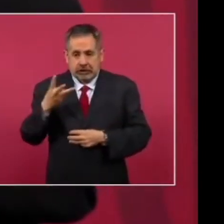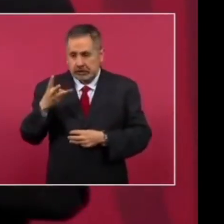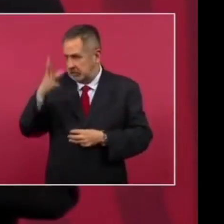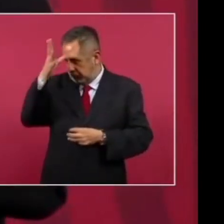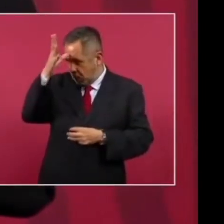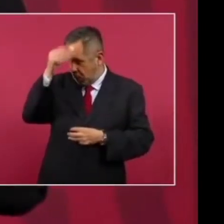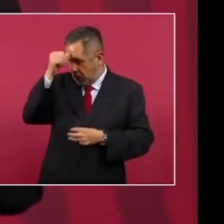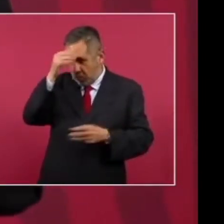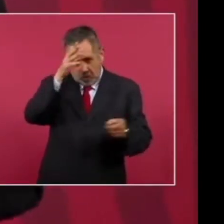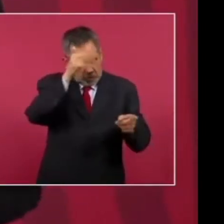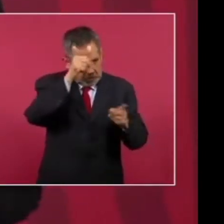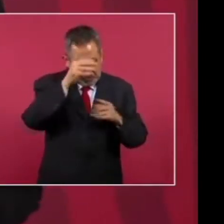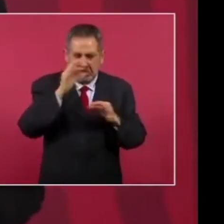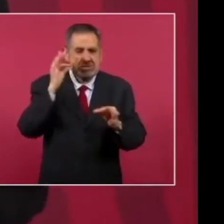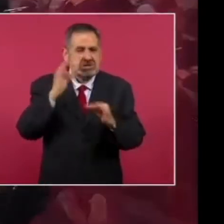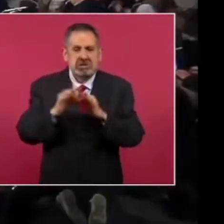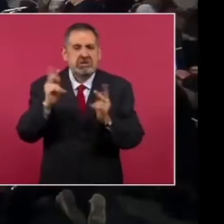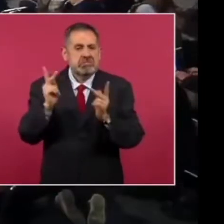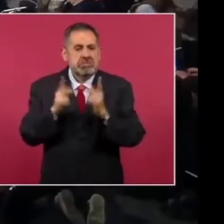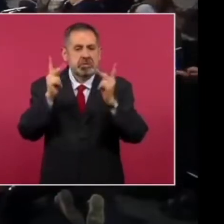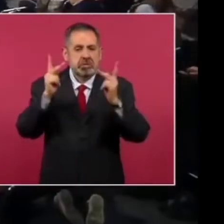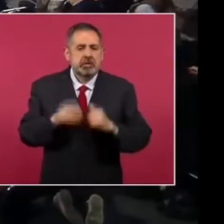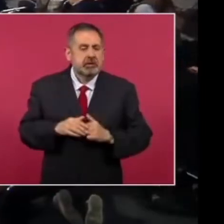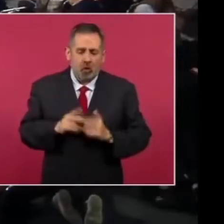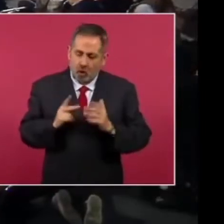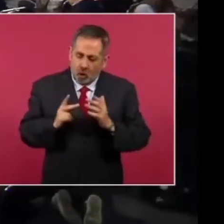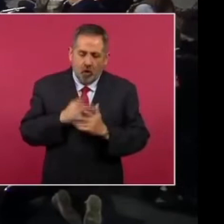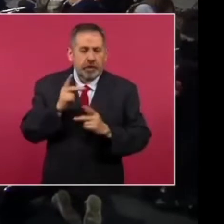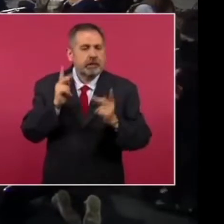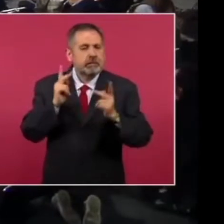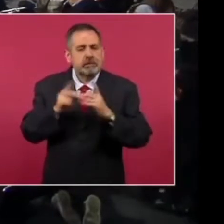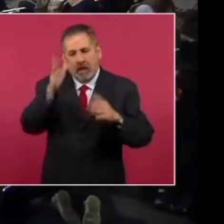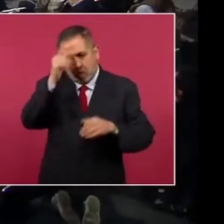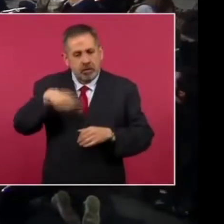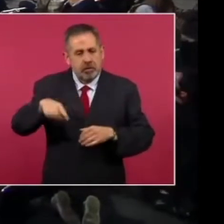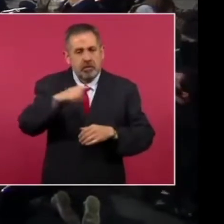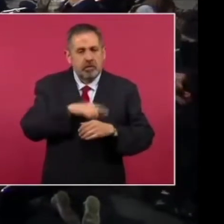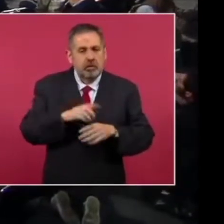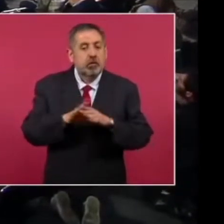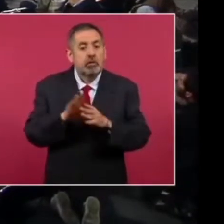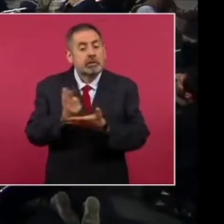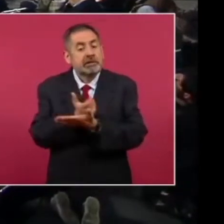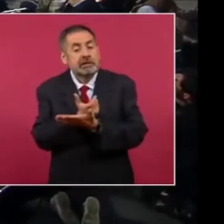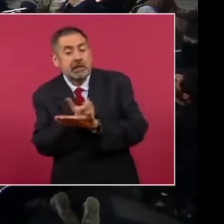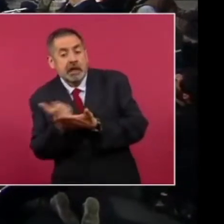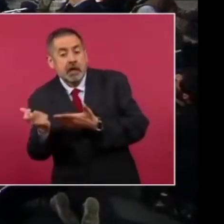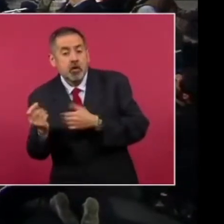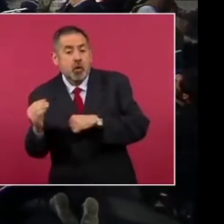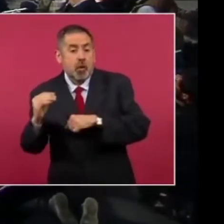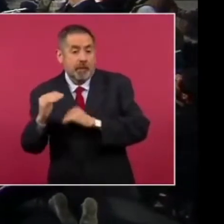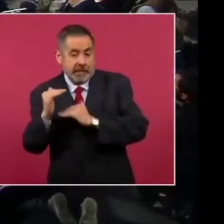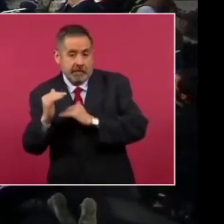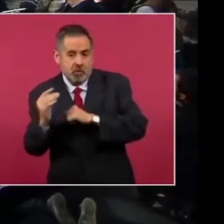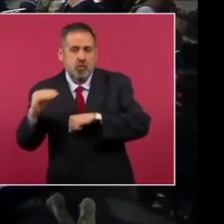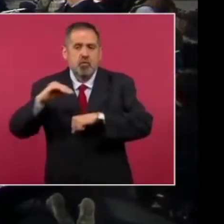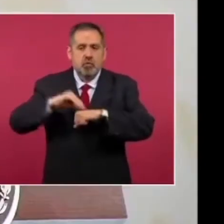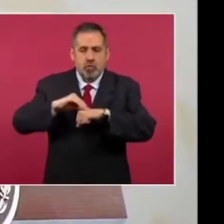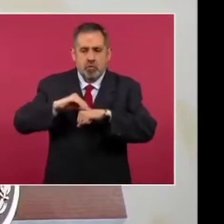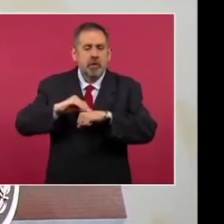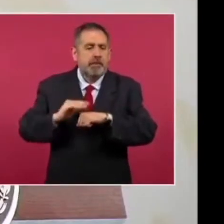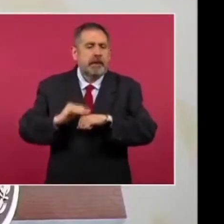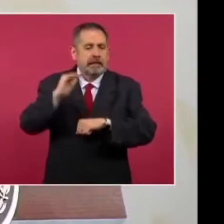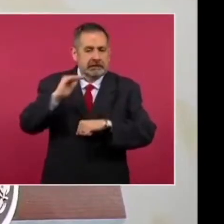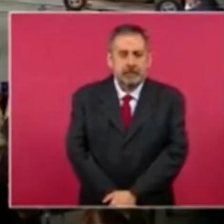una vez más en el incremento al salario